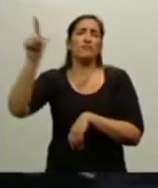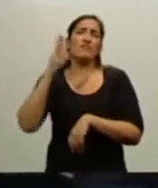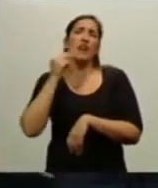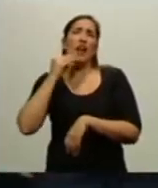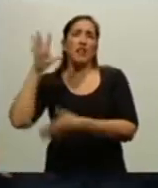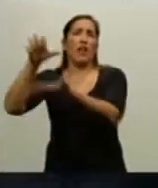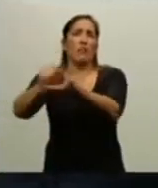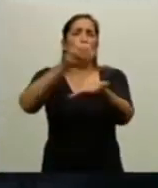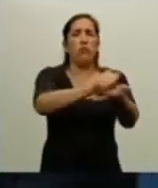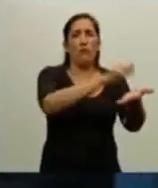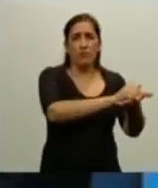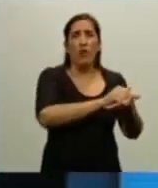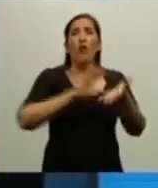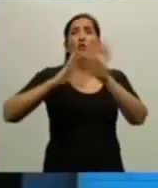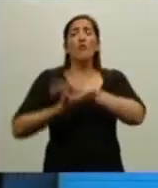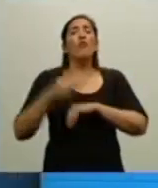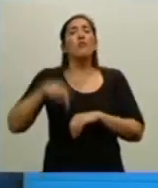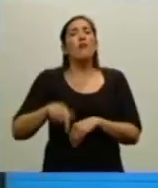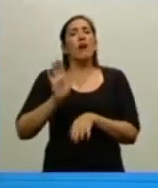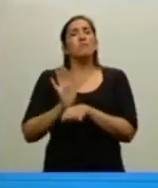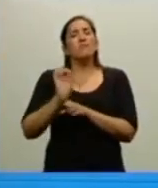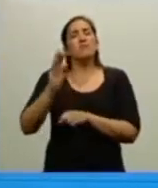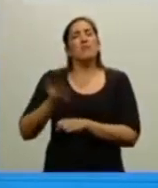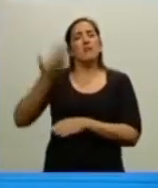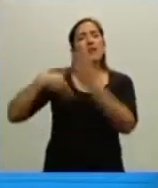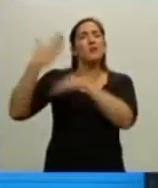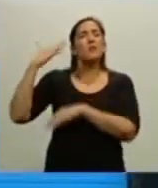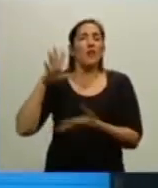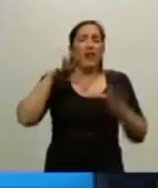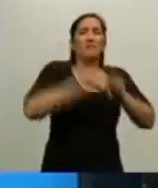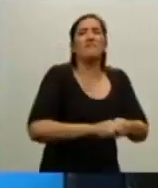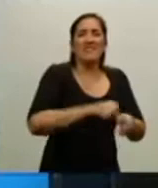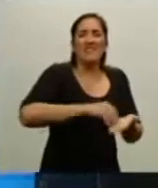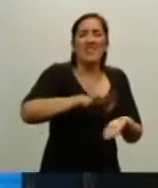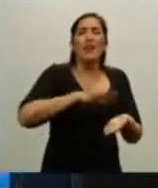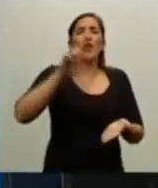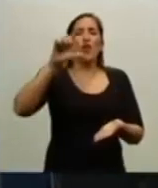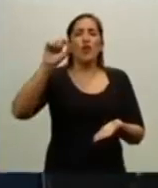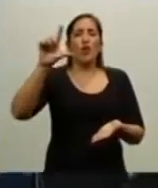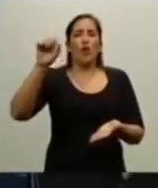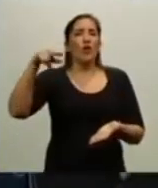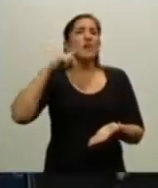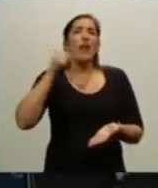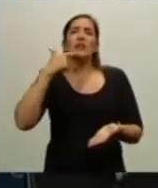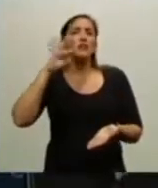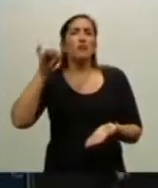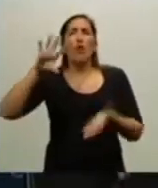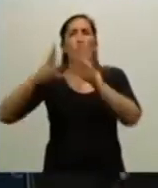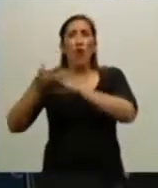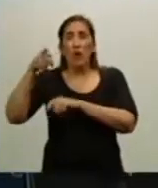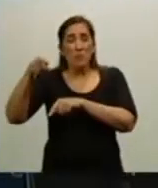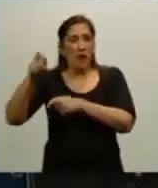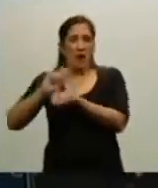porque las formas de colonialismo han cambiado. Ya no son de toma